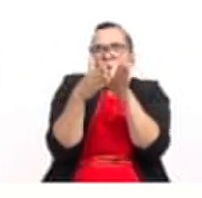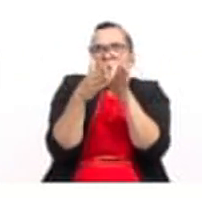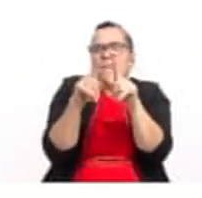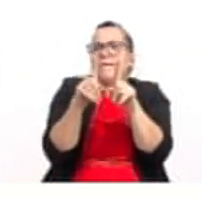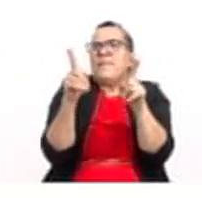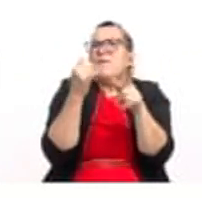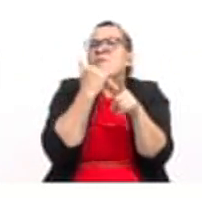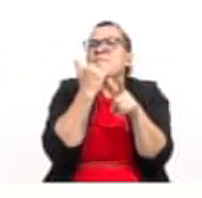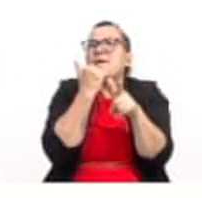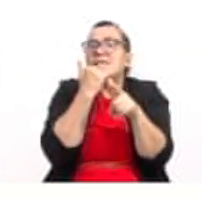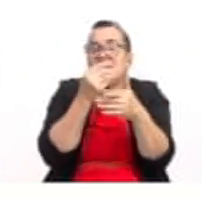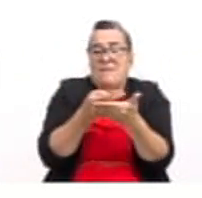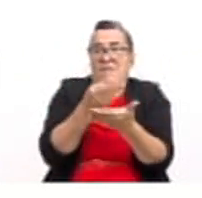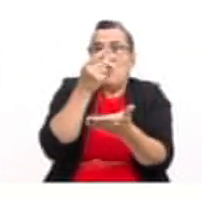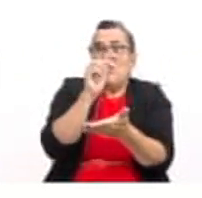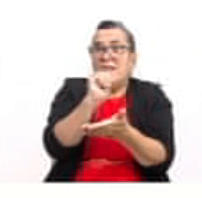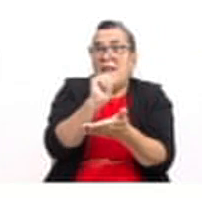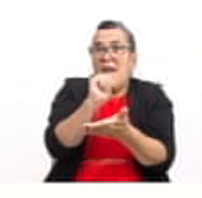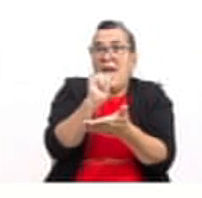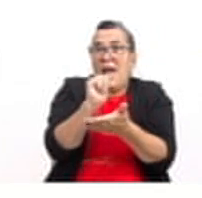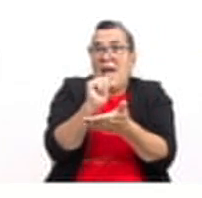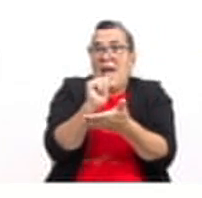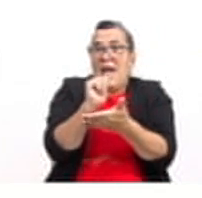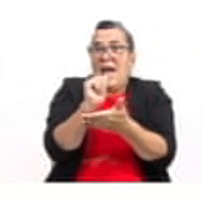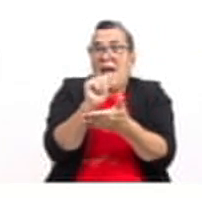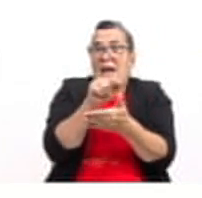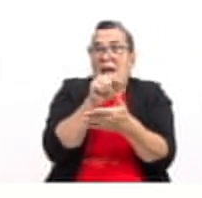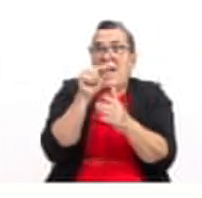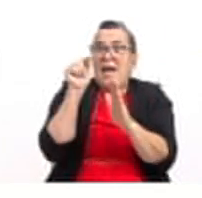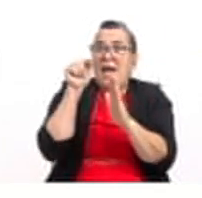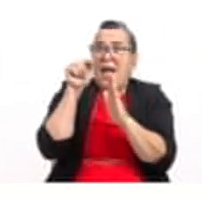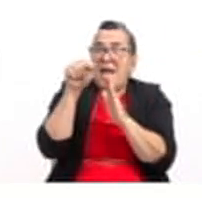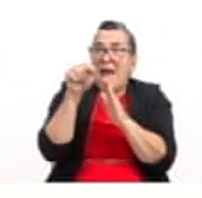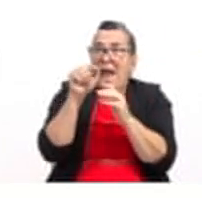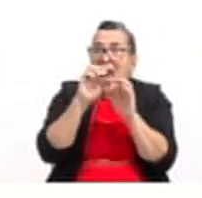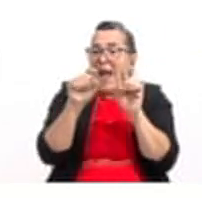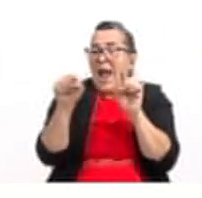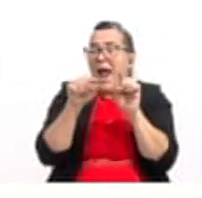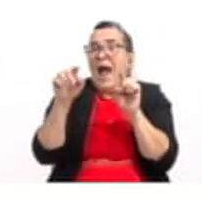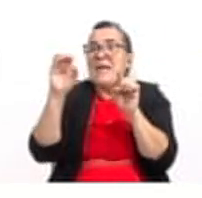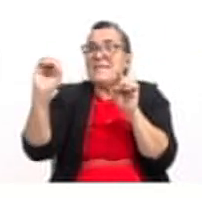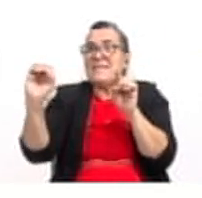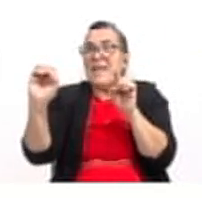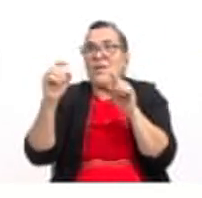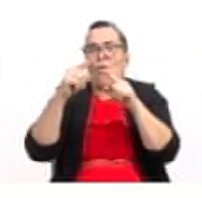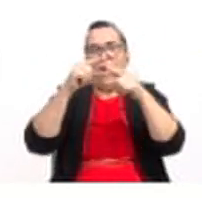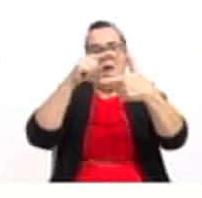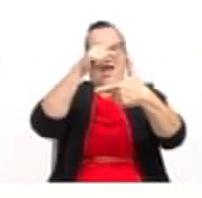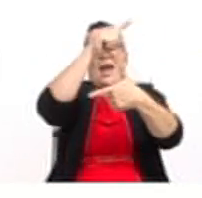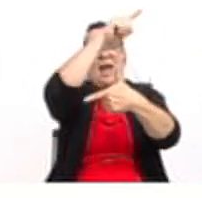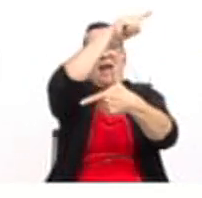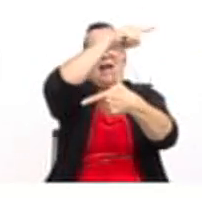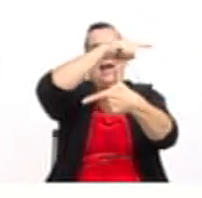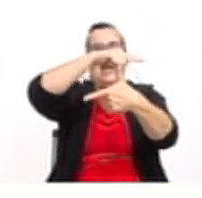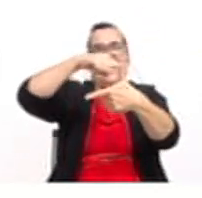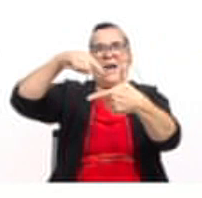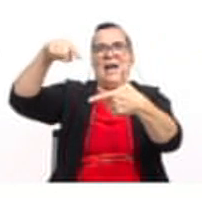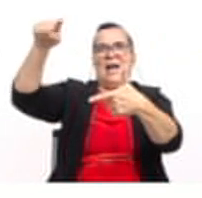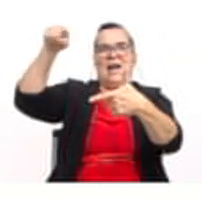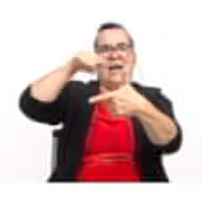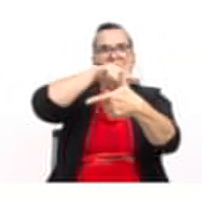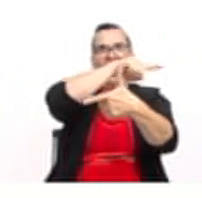¿qué sucede si los valores de a tienden a cero? Observen cómo se alarga la parábola. Pero, como el valor de a es positivo,